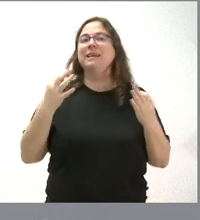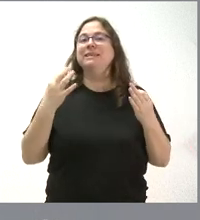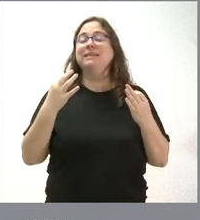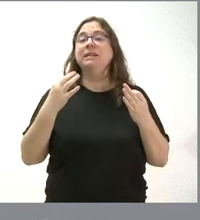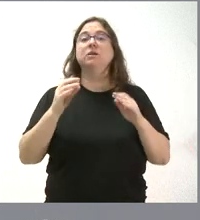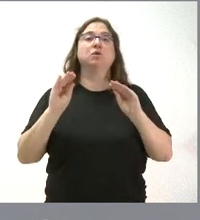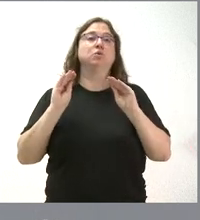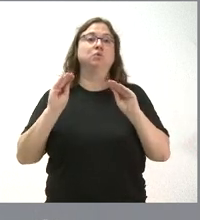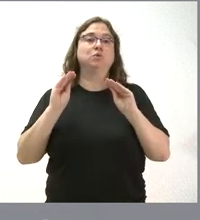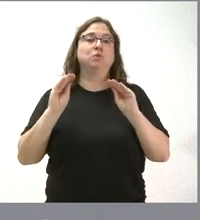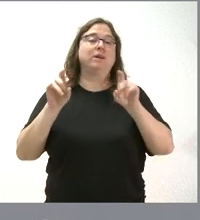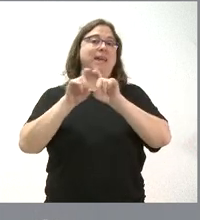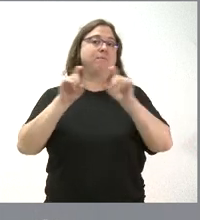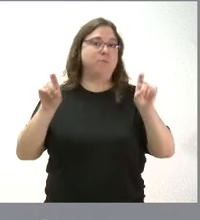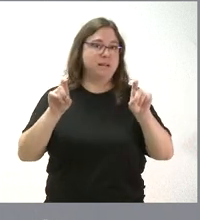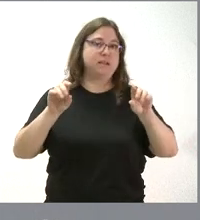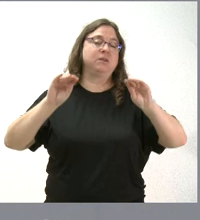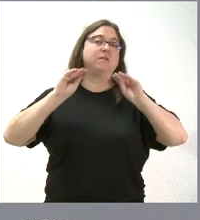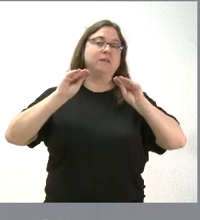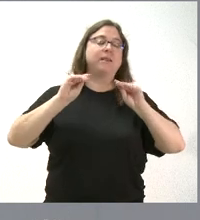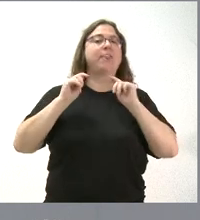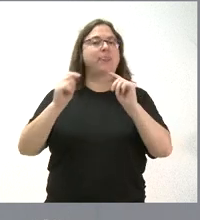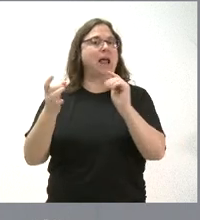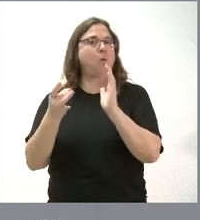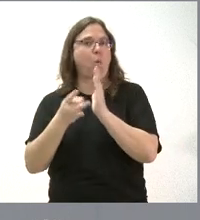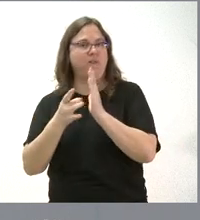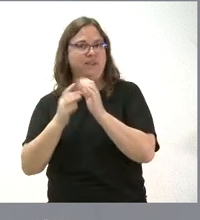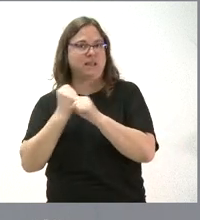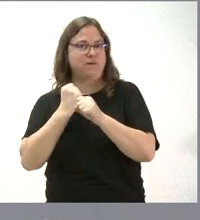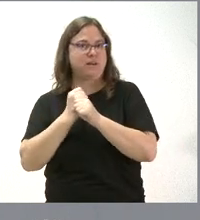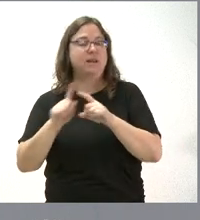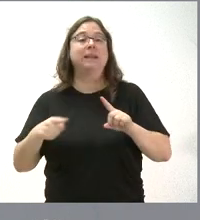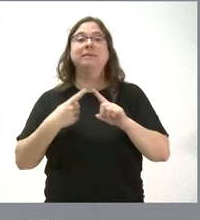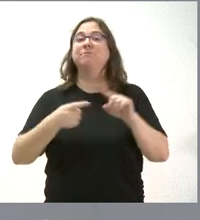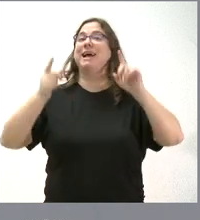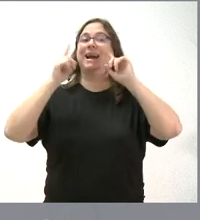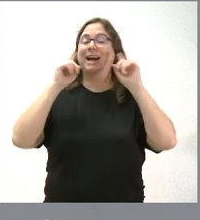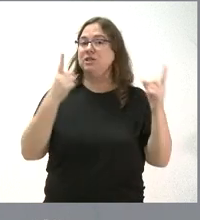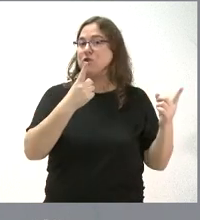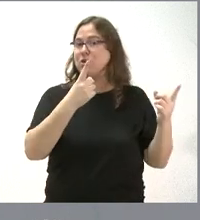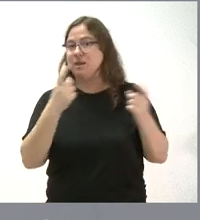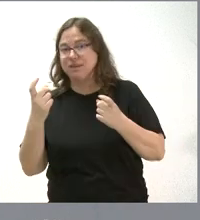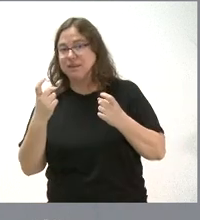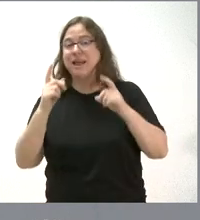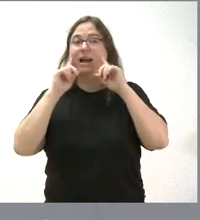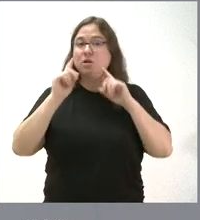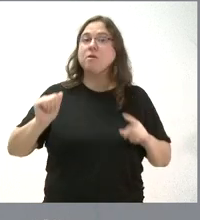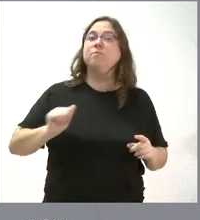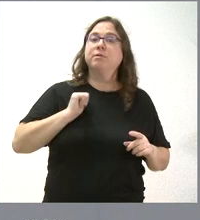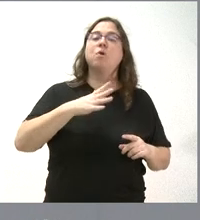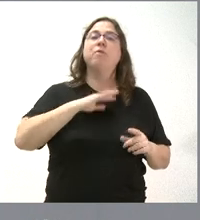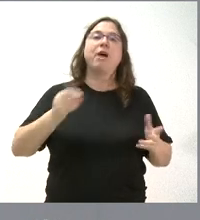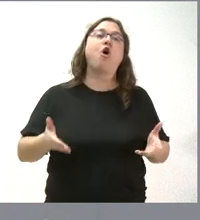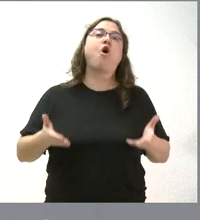las propias empresas formen, cualifiquen a esos trabajadores y, en caso que lo necesiten o lo encuentren oportuno, puedan ofrecerle